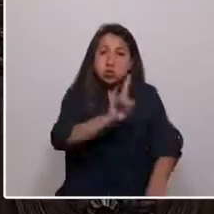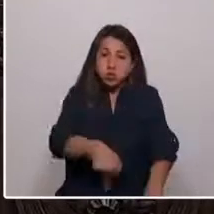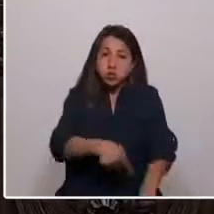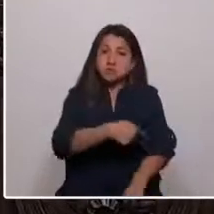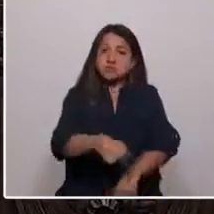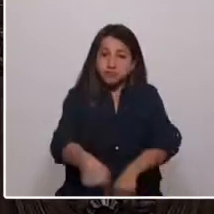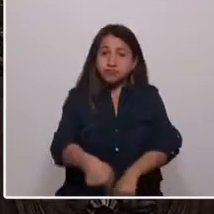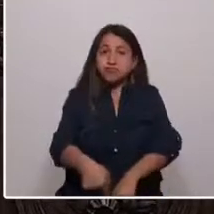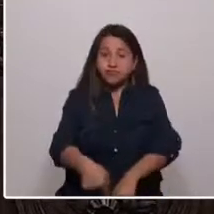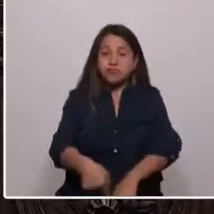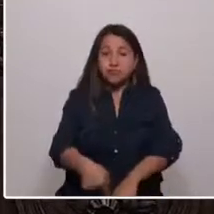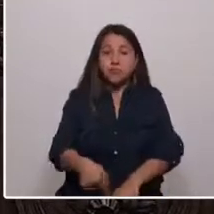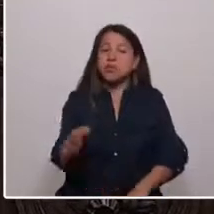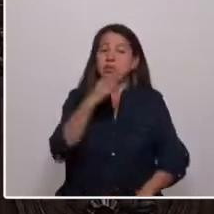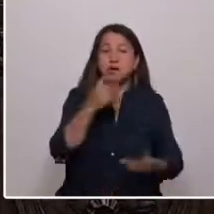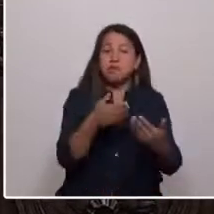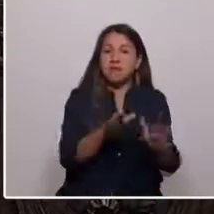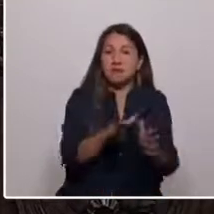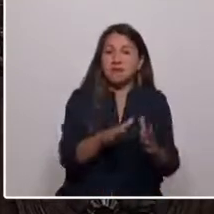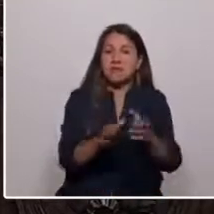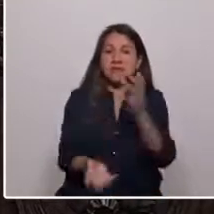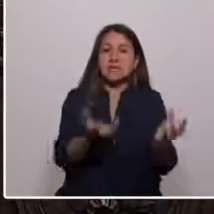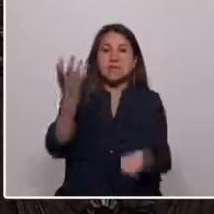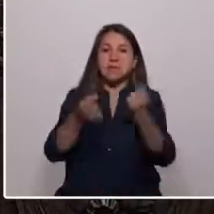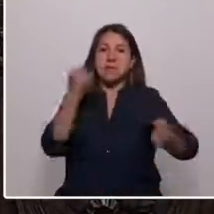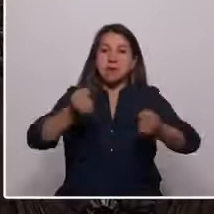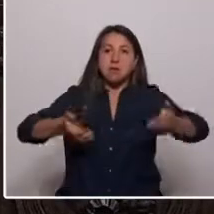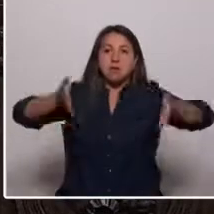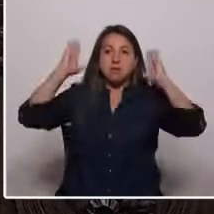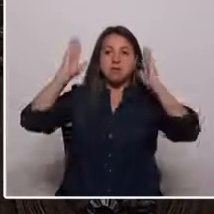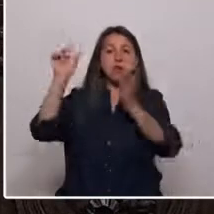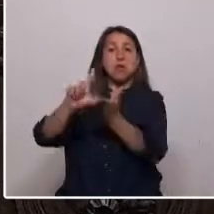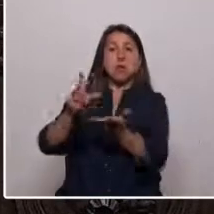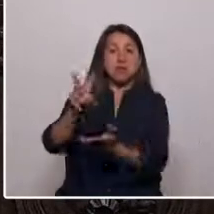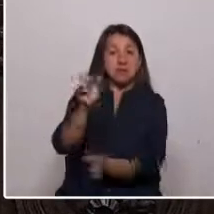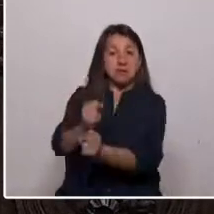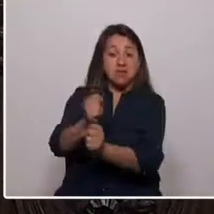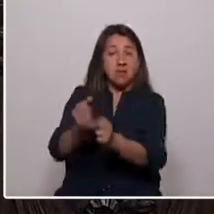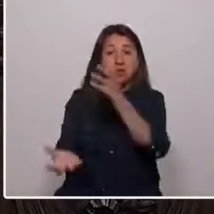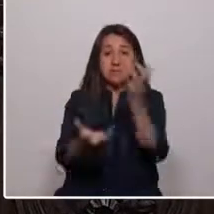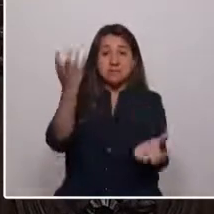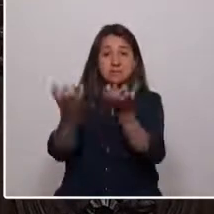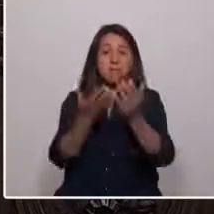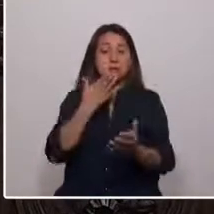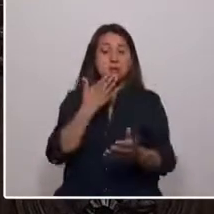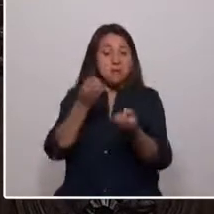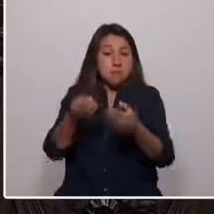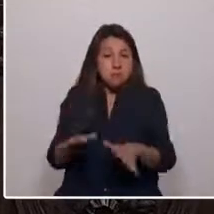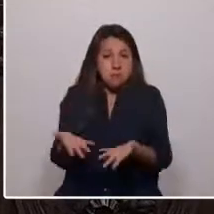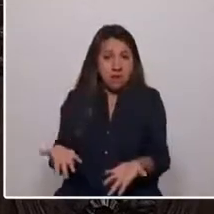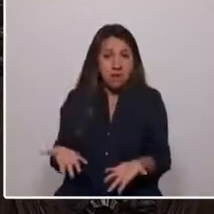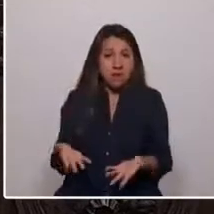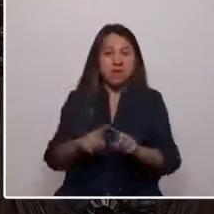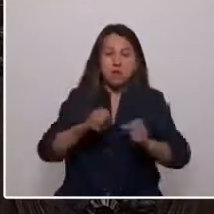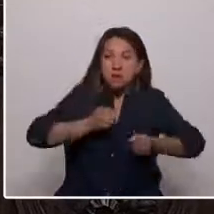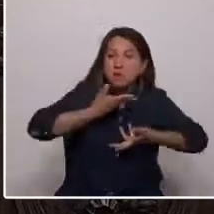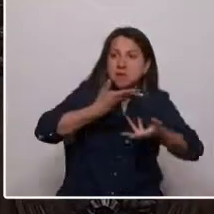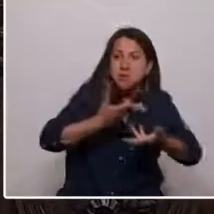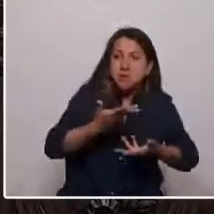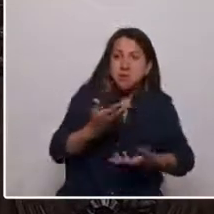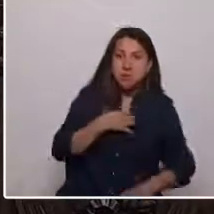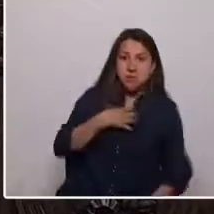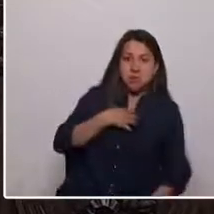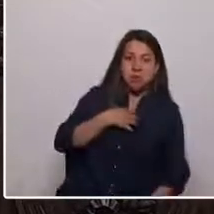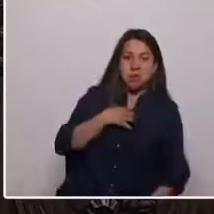Donde no hay libertad de trabajo porque se queman los camiones y los puestos de trabajo. Donde no hay libertad de expresión porque hay miedo a represalias.